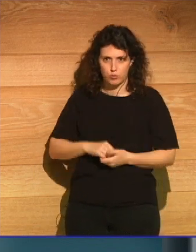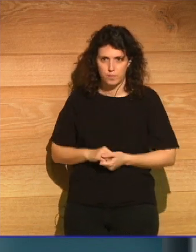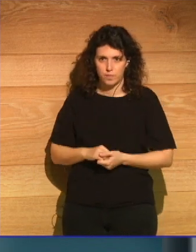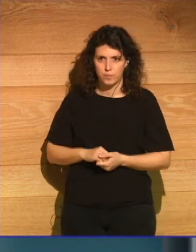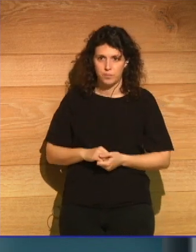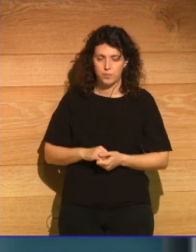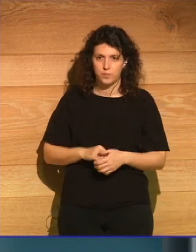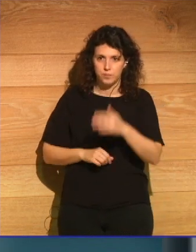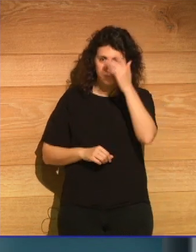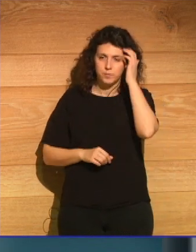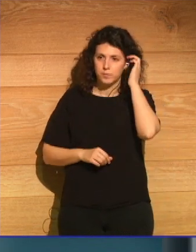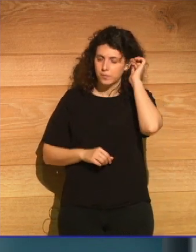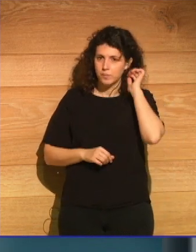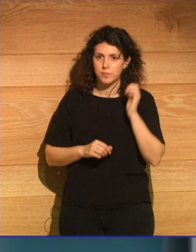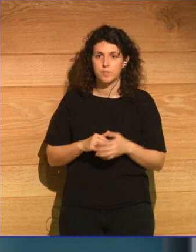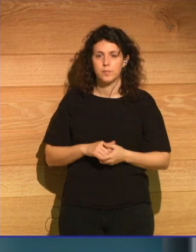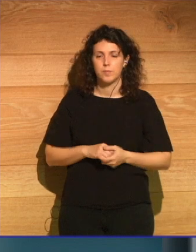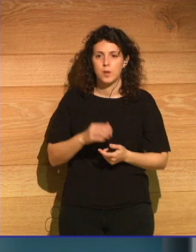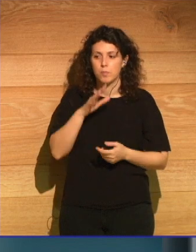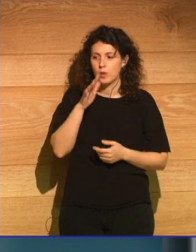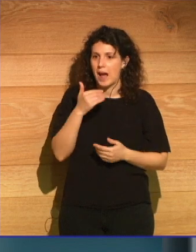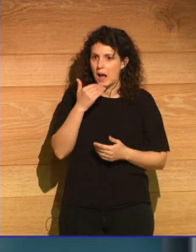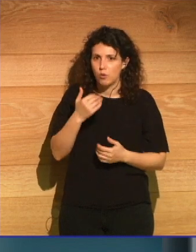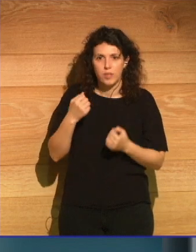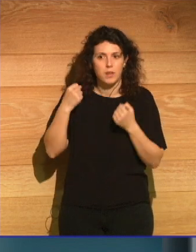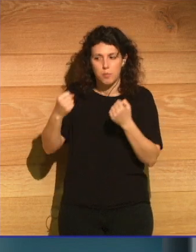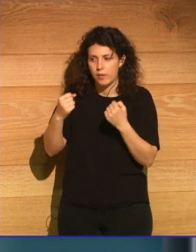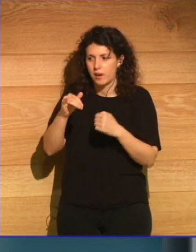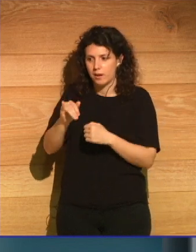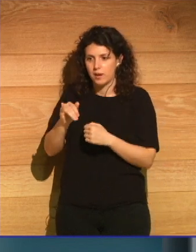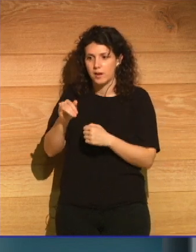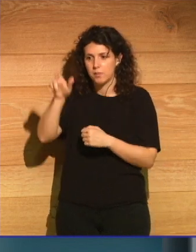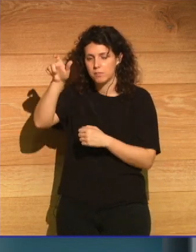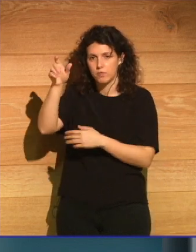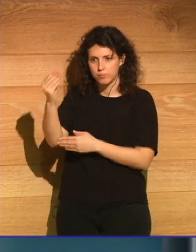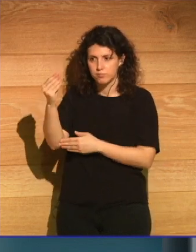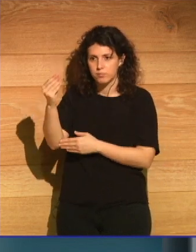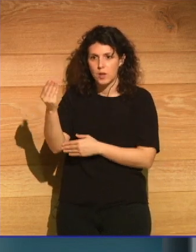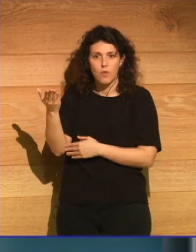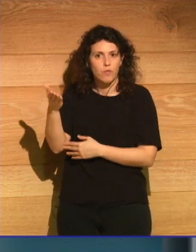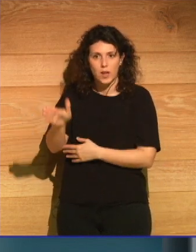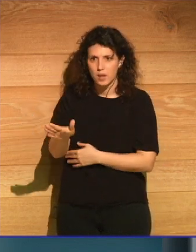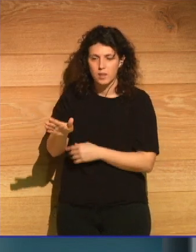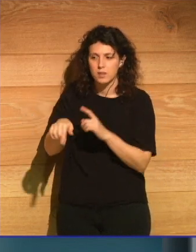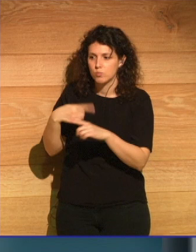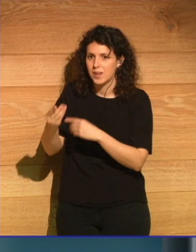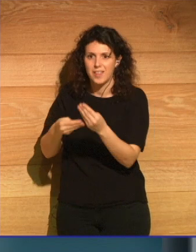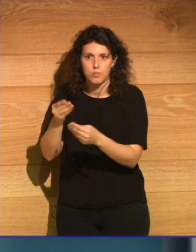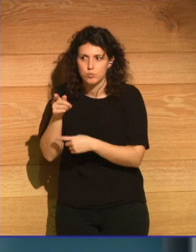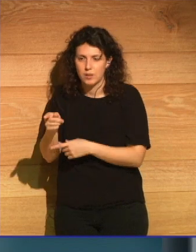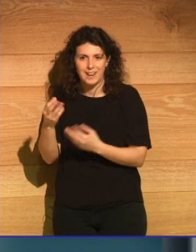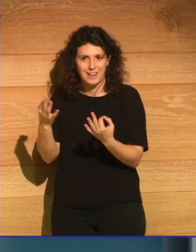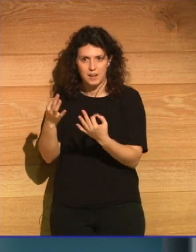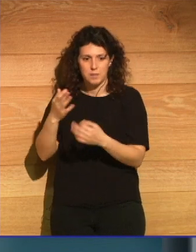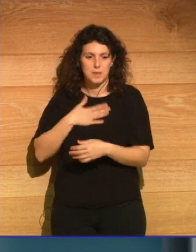Hay una pugna de poder sobre qué hacer con él una vez muera y para mí eso es una especie de ilustración de lo